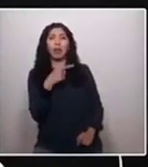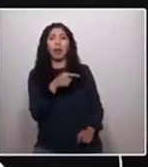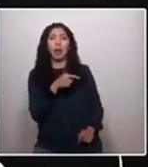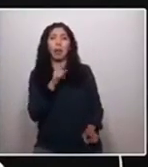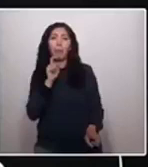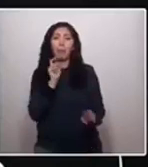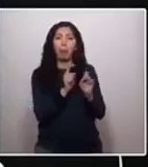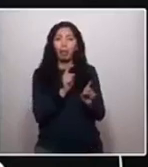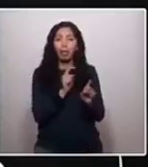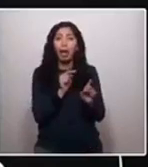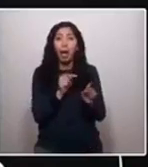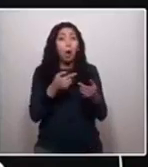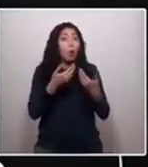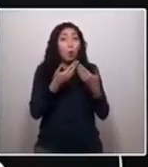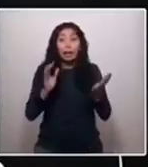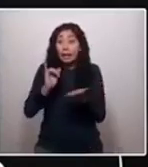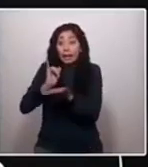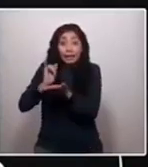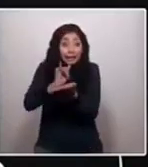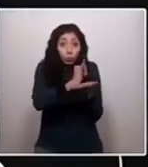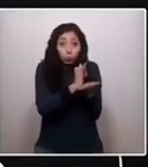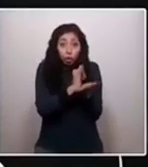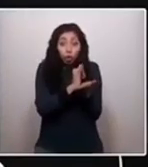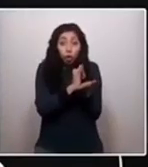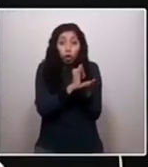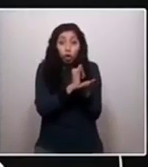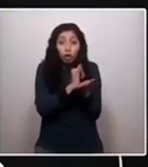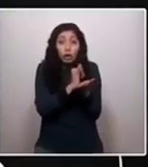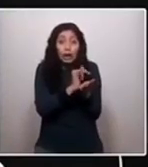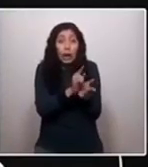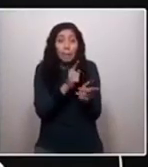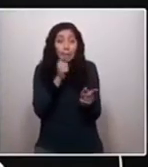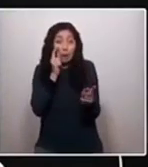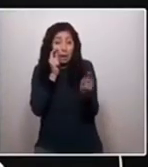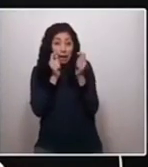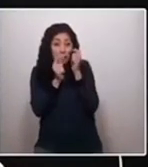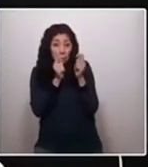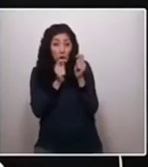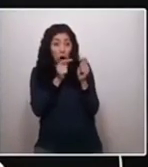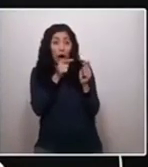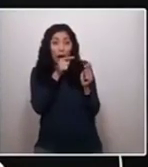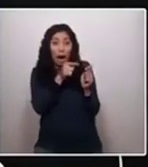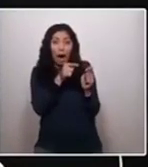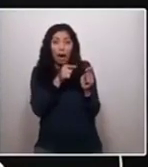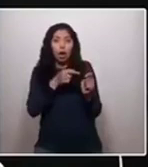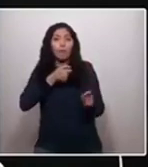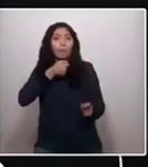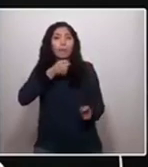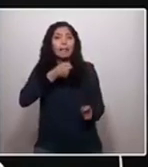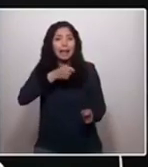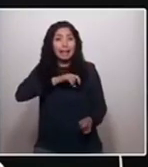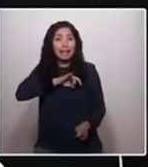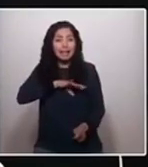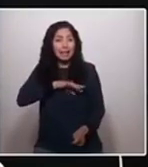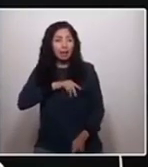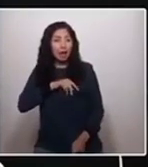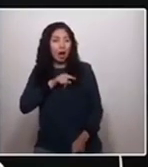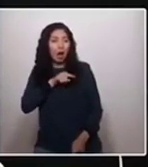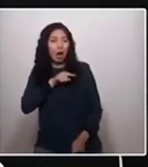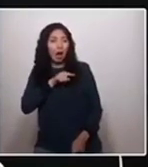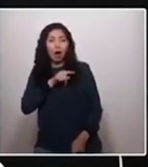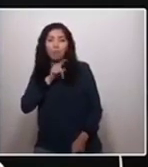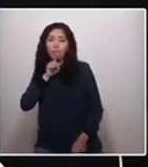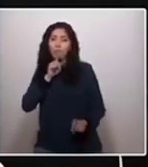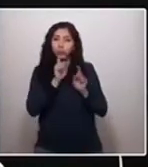persona o institución que ponga en riesgo esa estructura corporativa de los medios en Chile va a ser asediado por ese oligopolio